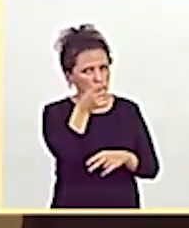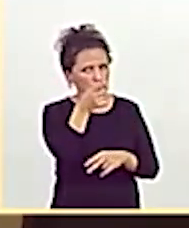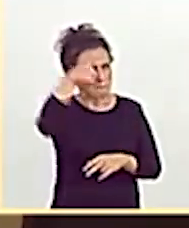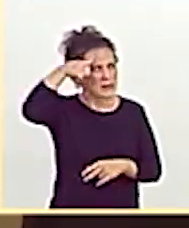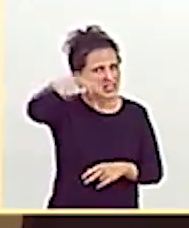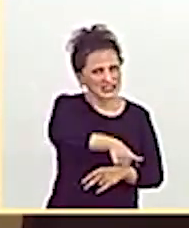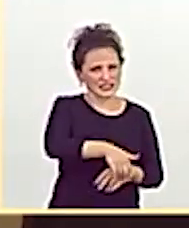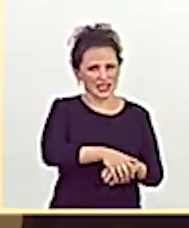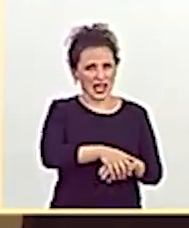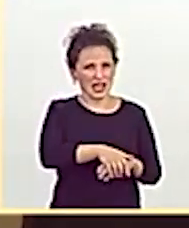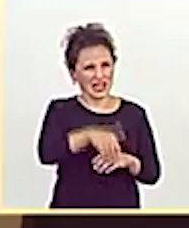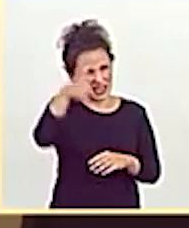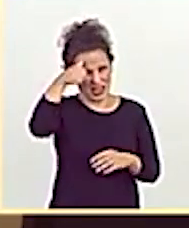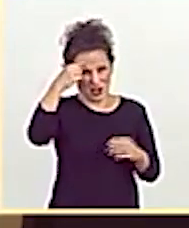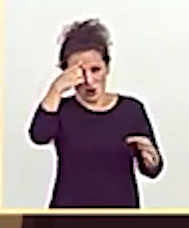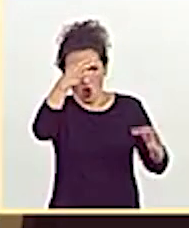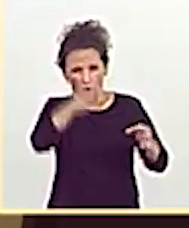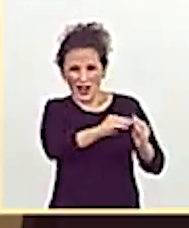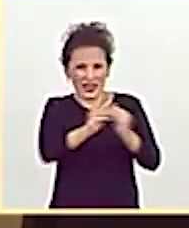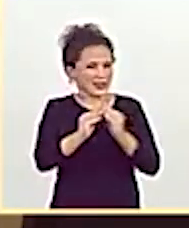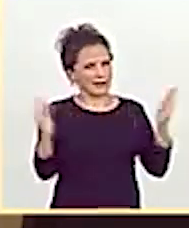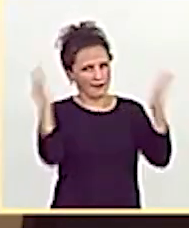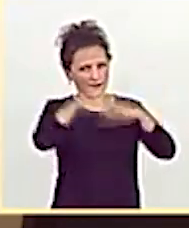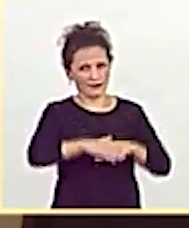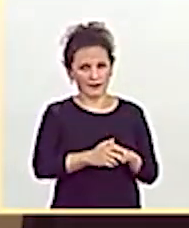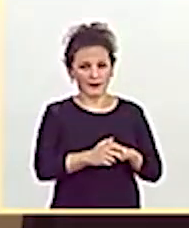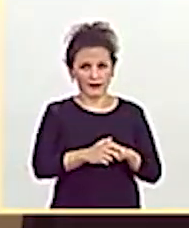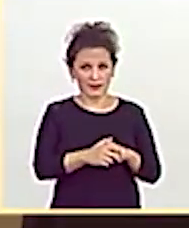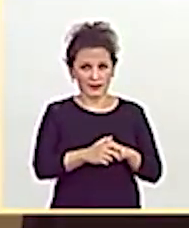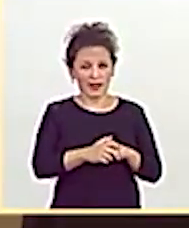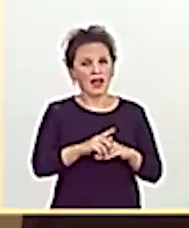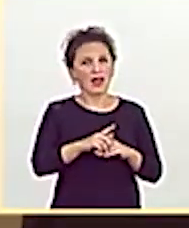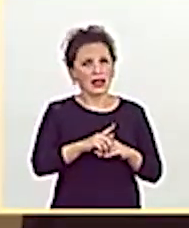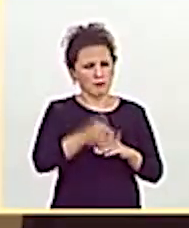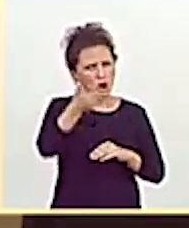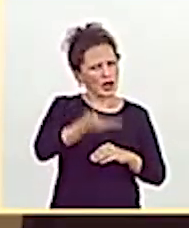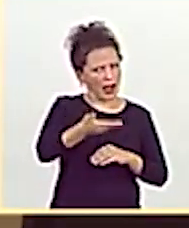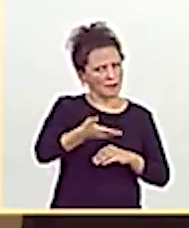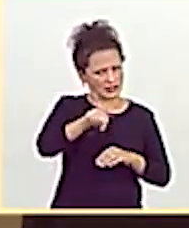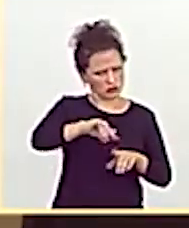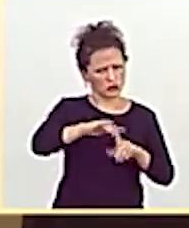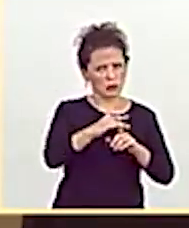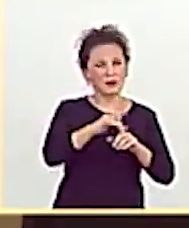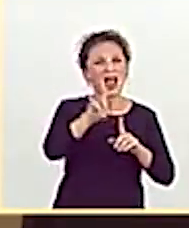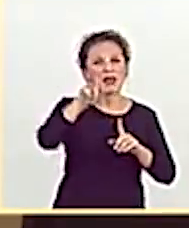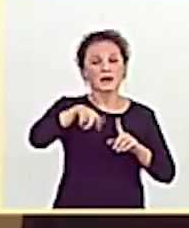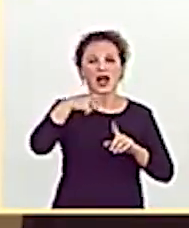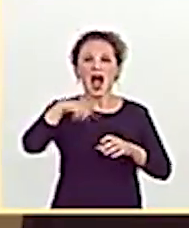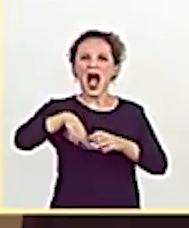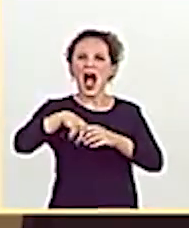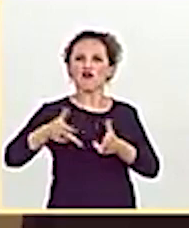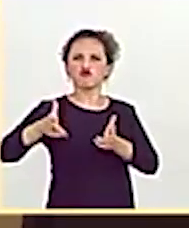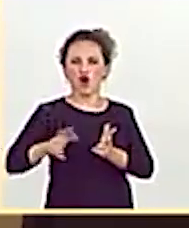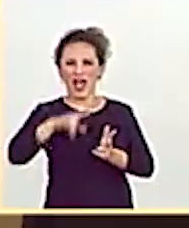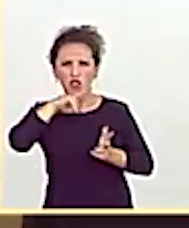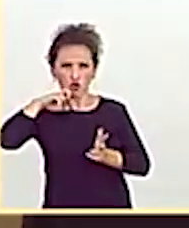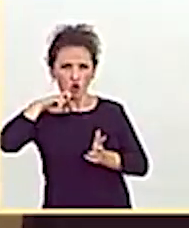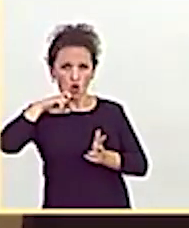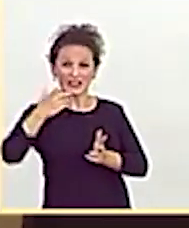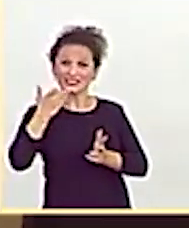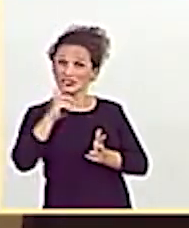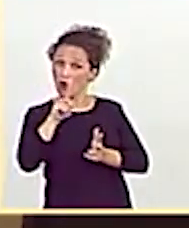Y encima, incoherente. Y siendo este muy grave, también lo es que hoy usted está aforado. Si no lo estuviera, estaría imputado.